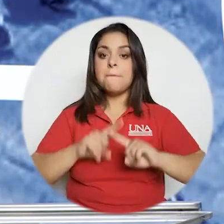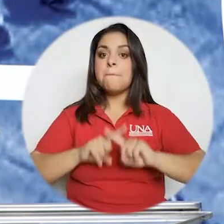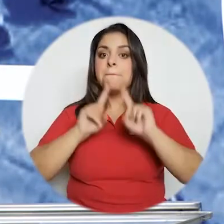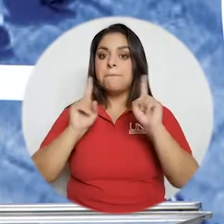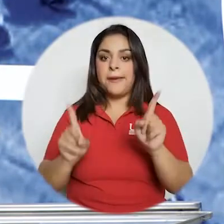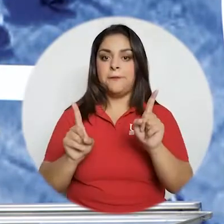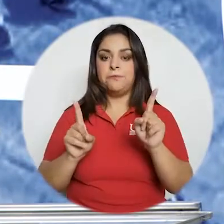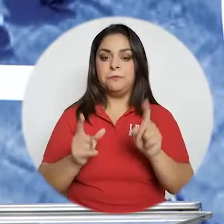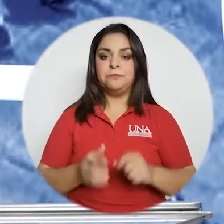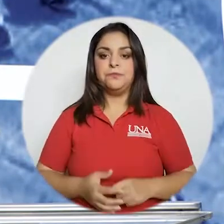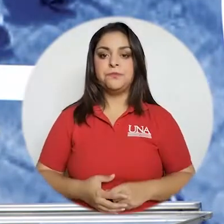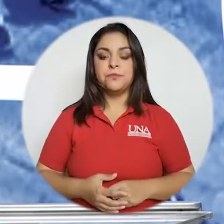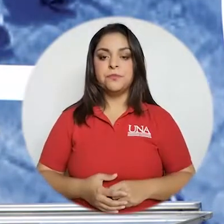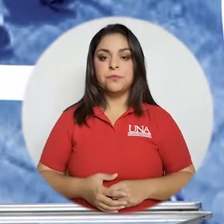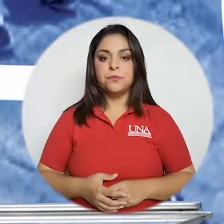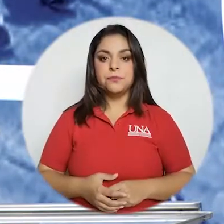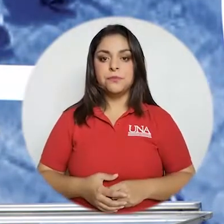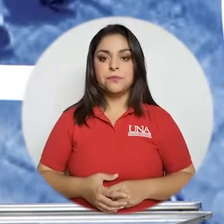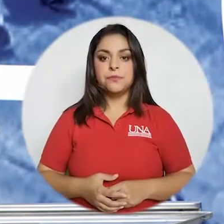de la mascarilla pero